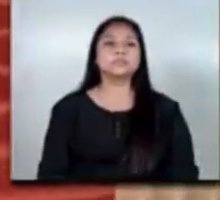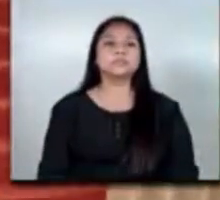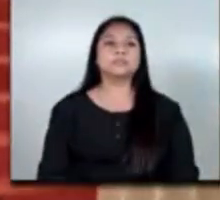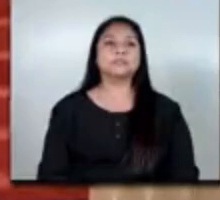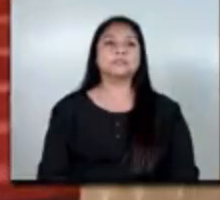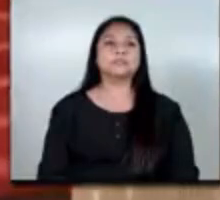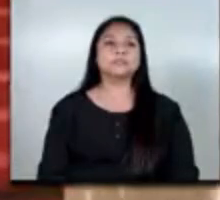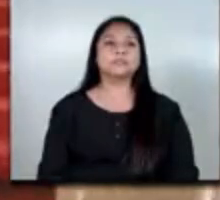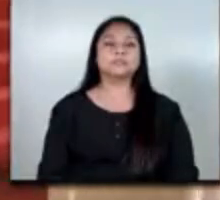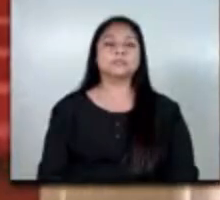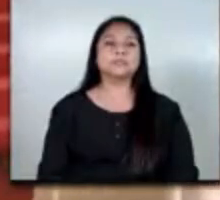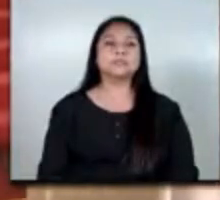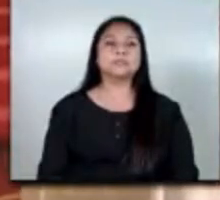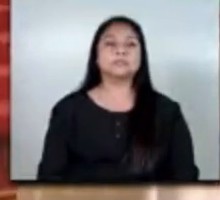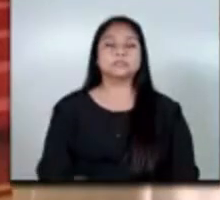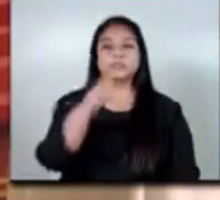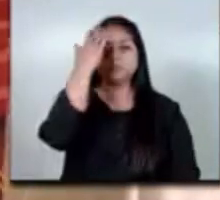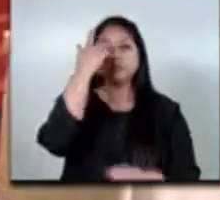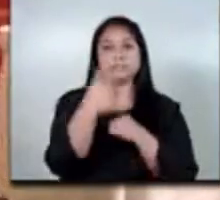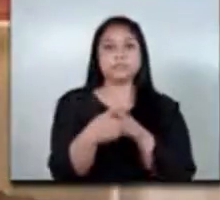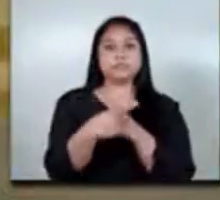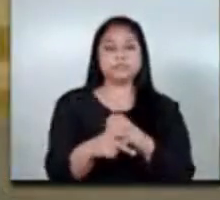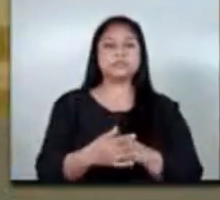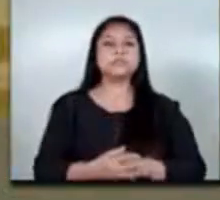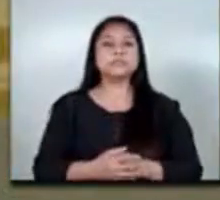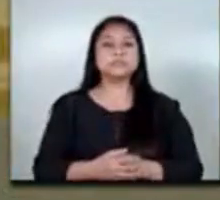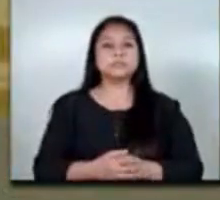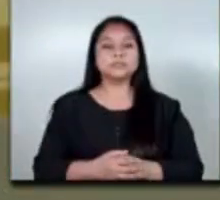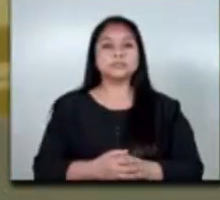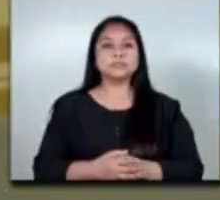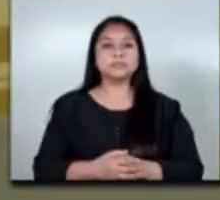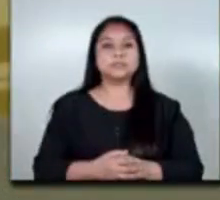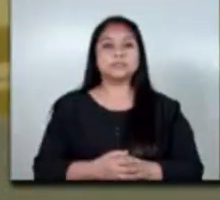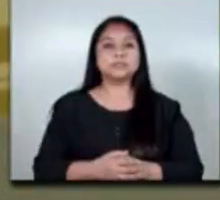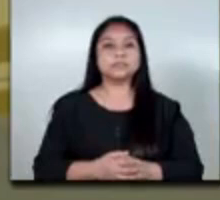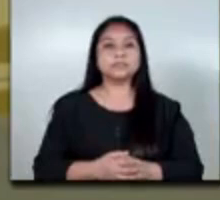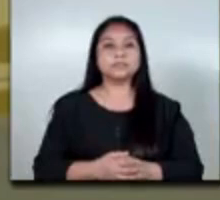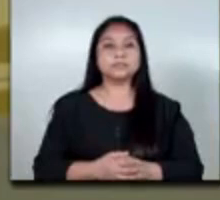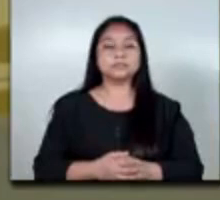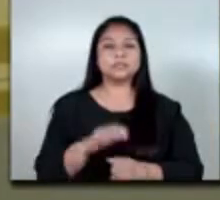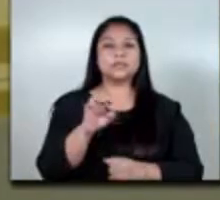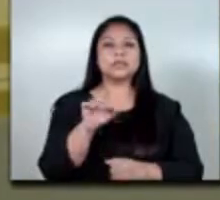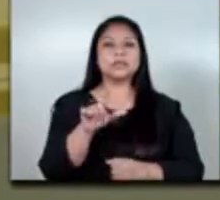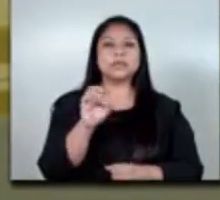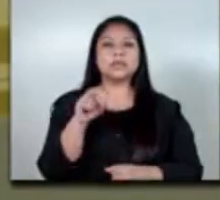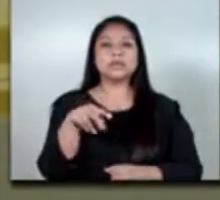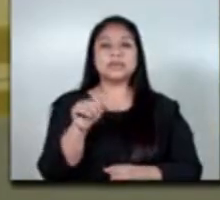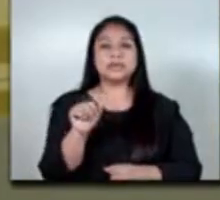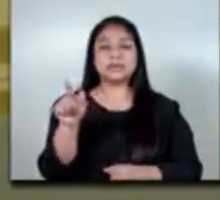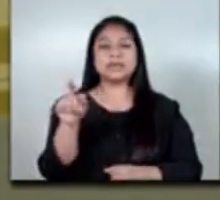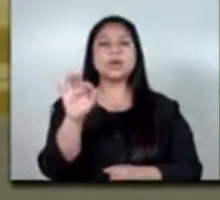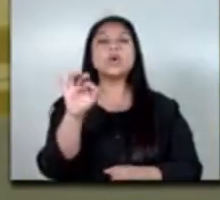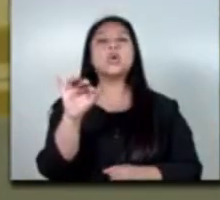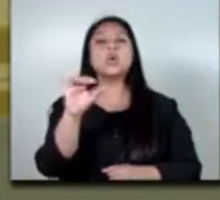muy buenas tardes doña el arma doña elena montovio señor